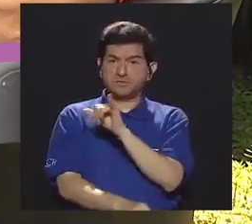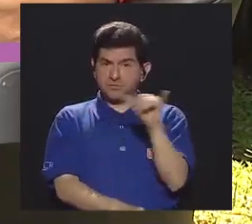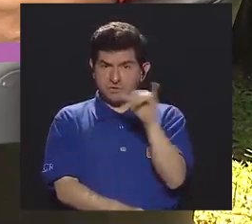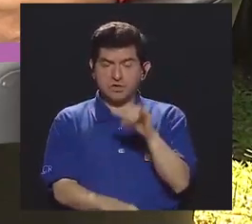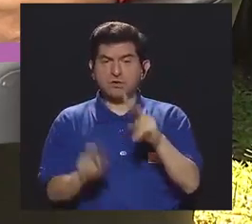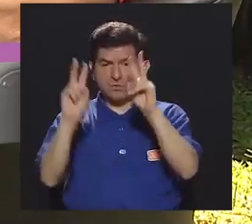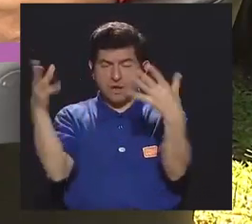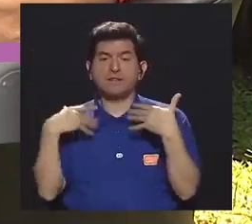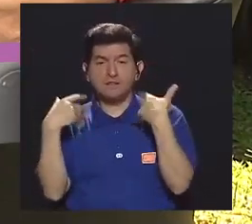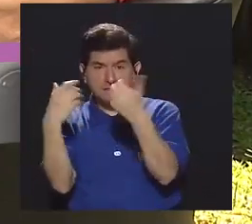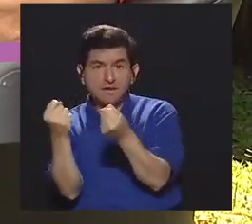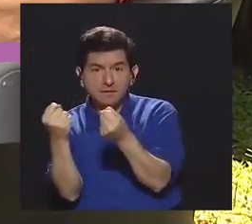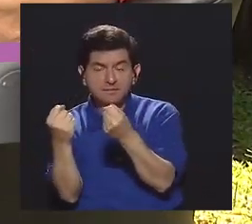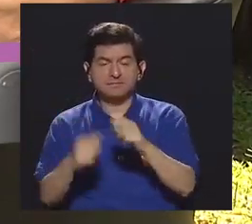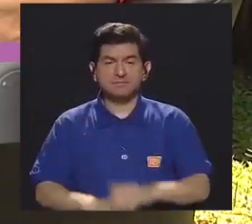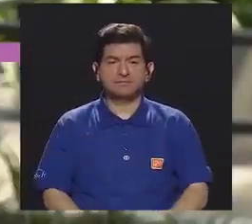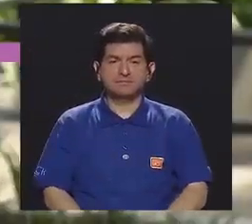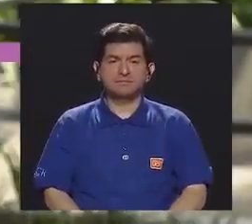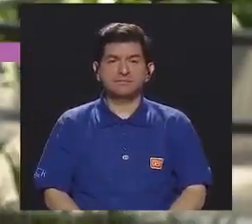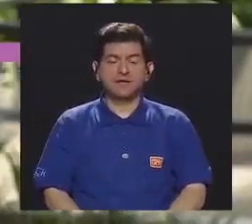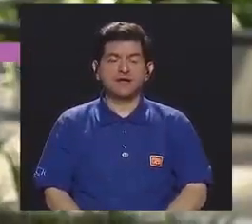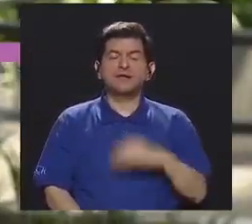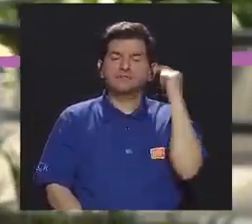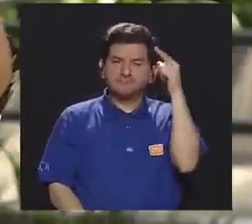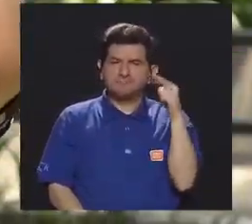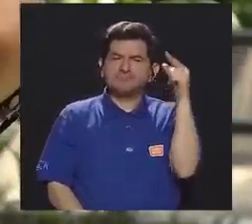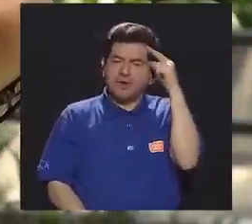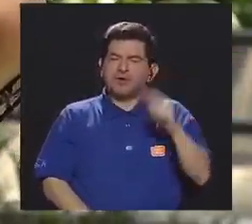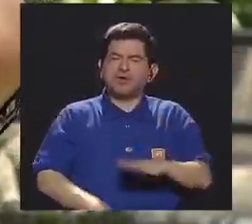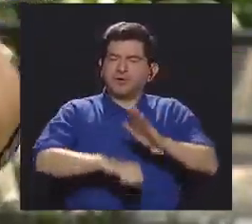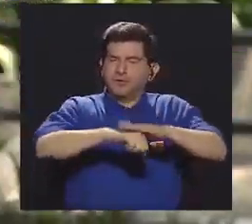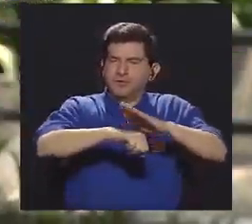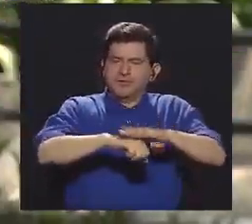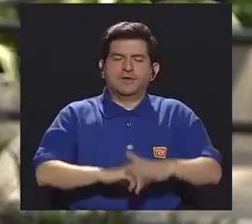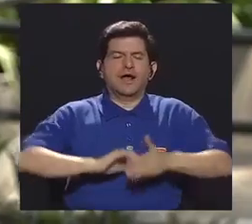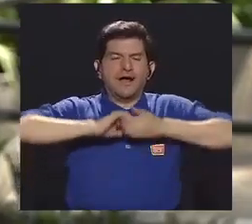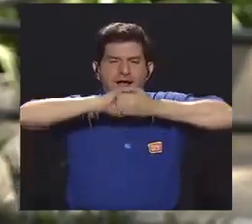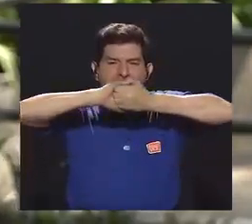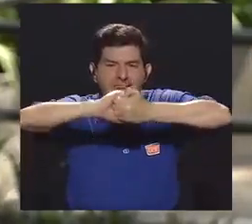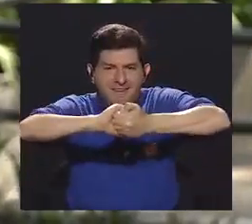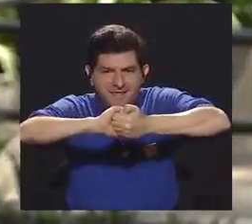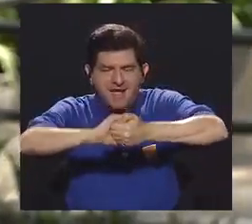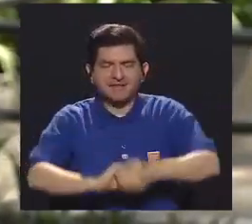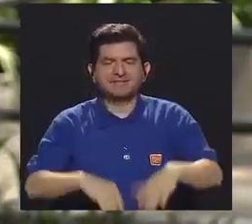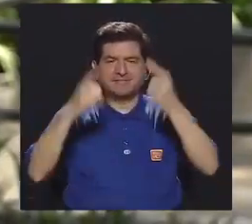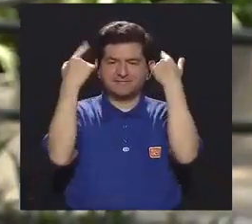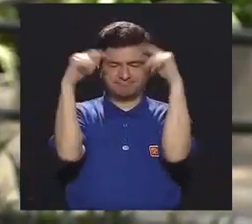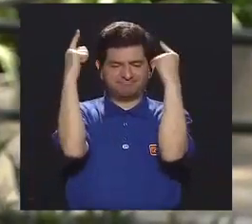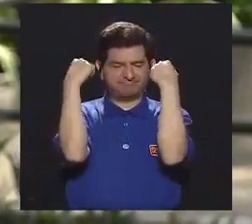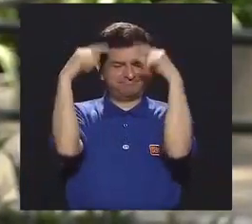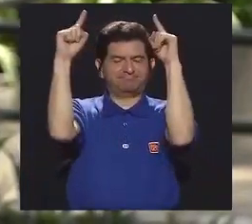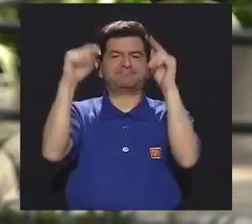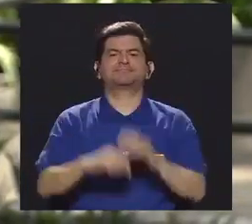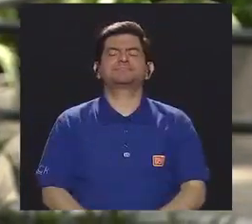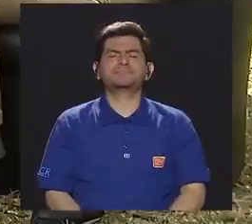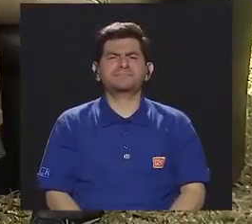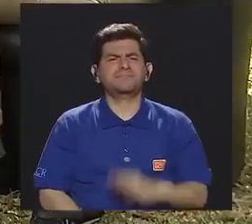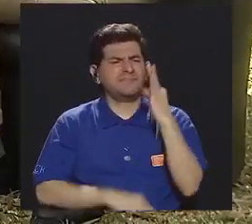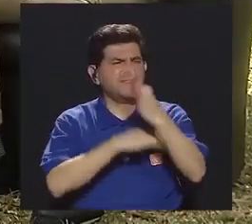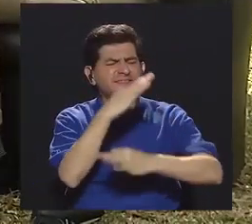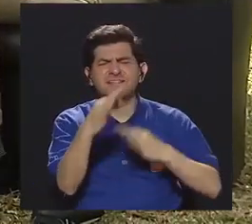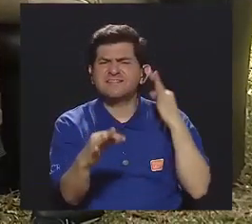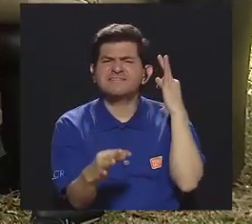la educación sino también temas de salud y eso obviamente permite que se dé esa alianza muchísimo más efectiva.